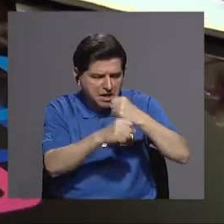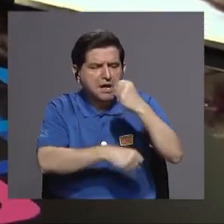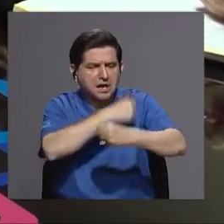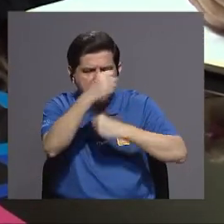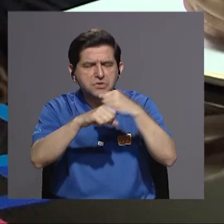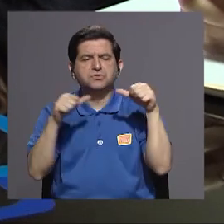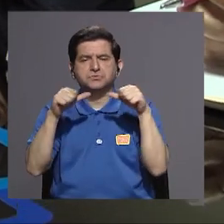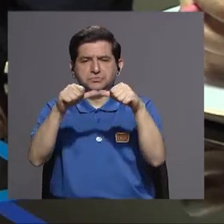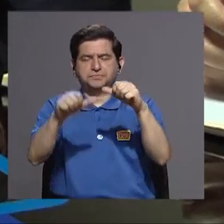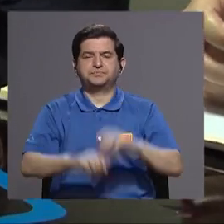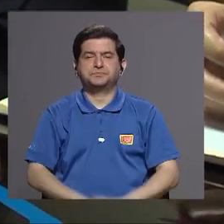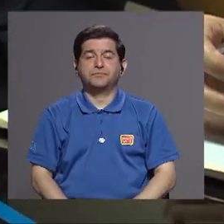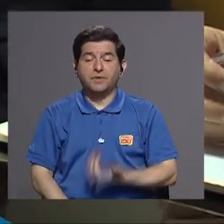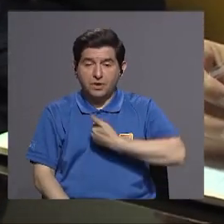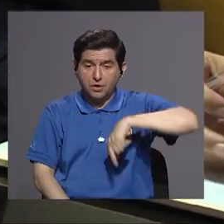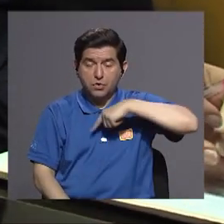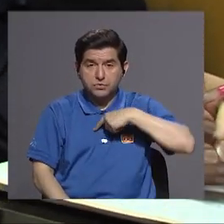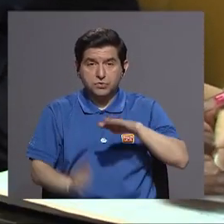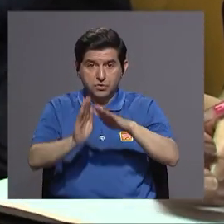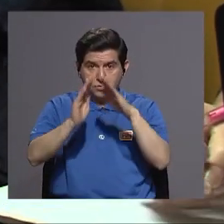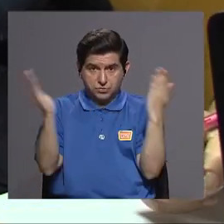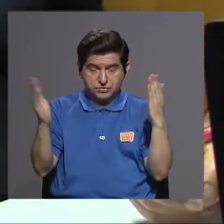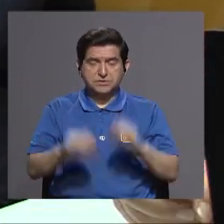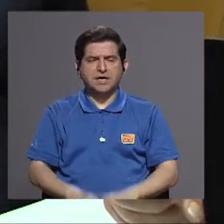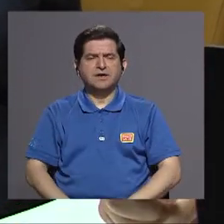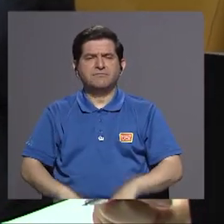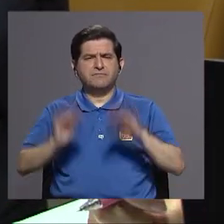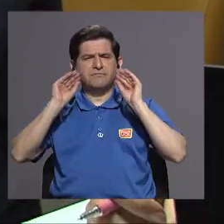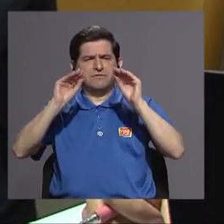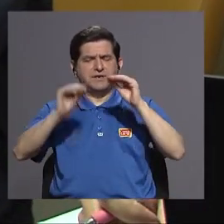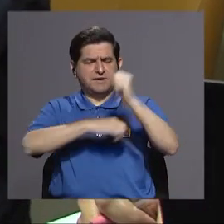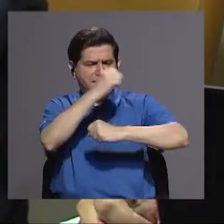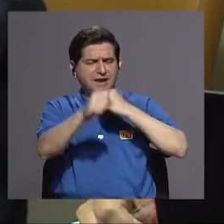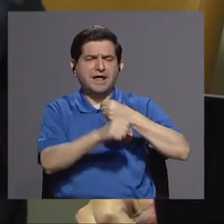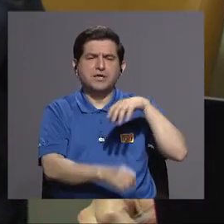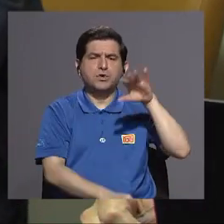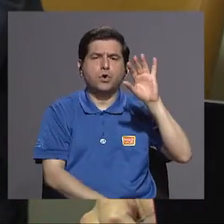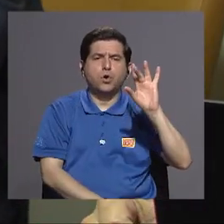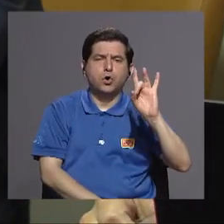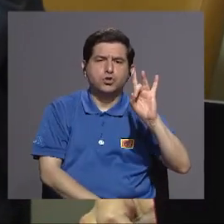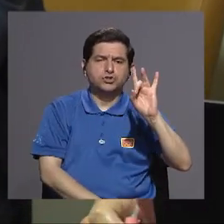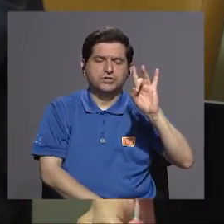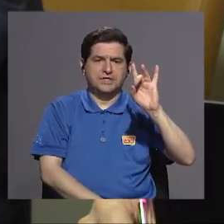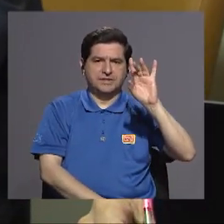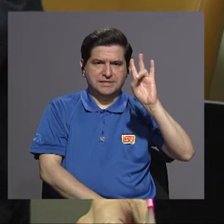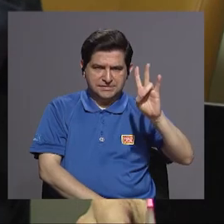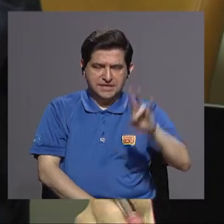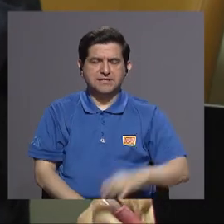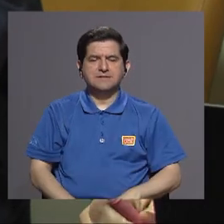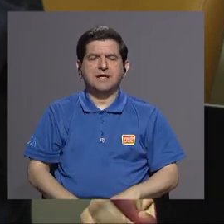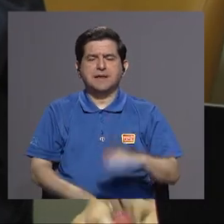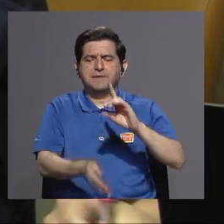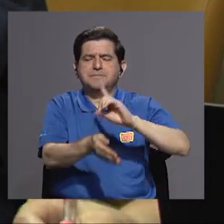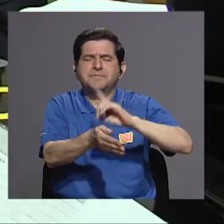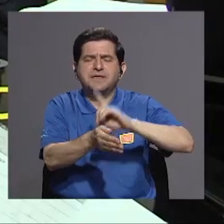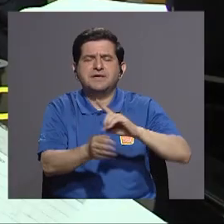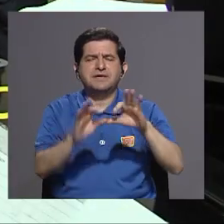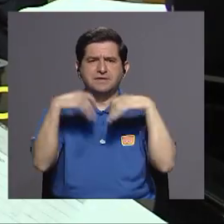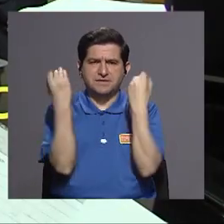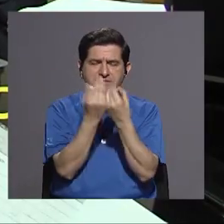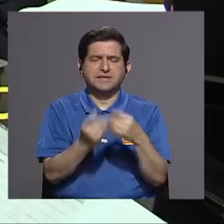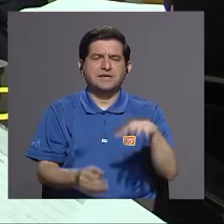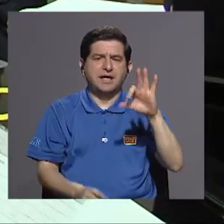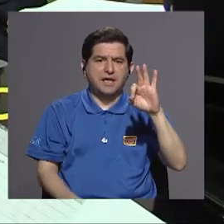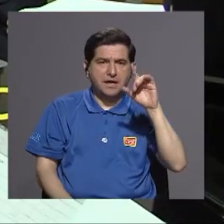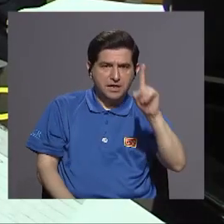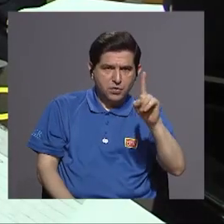nosotros abrimos la cátedra en el año 87 para medicina familiar y en el año 91 para